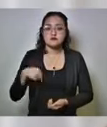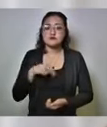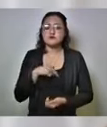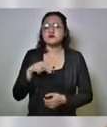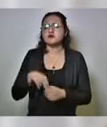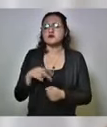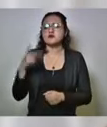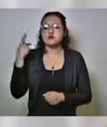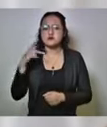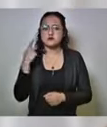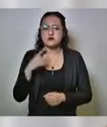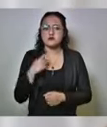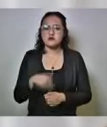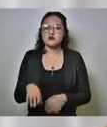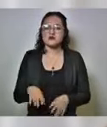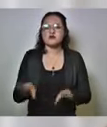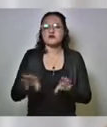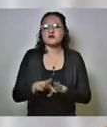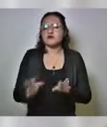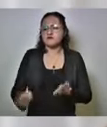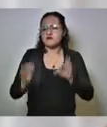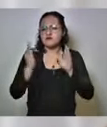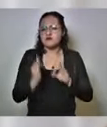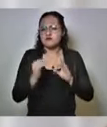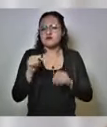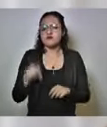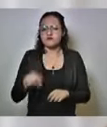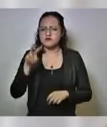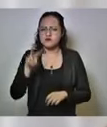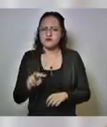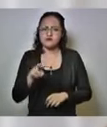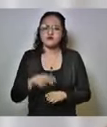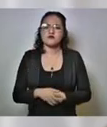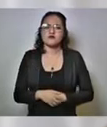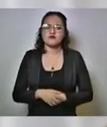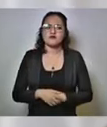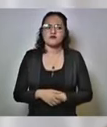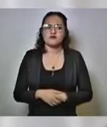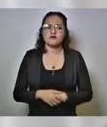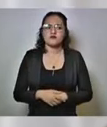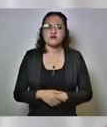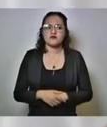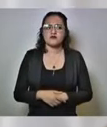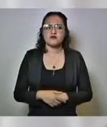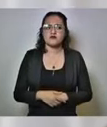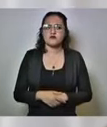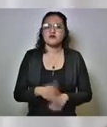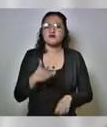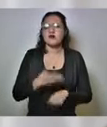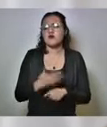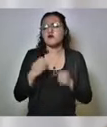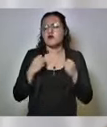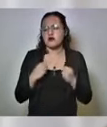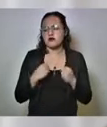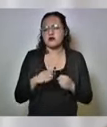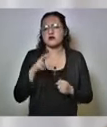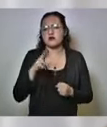hemos enfrentado esta realidad de manera muy fuerte